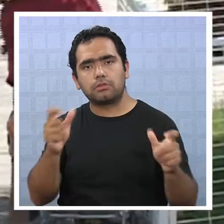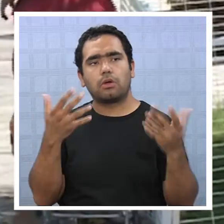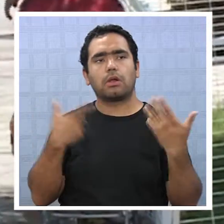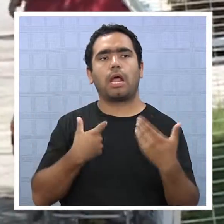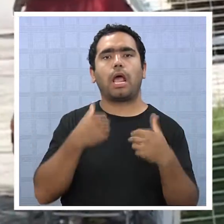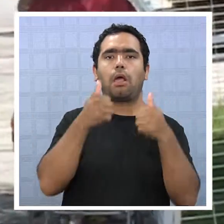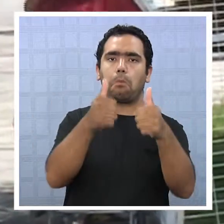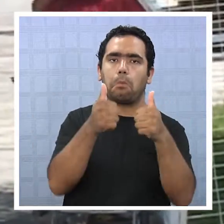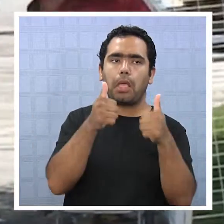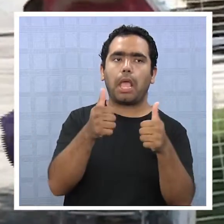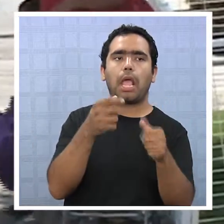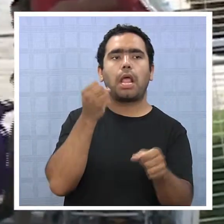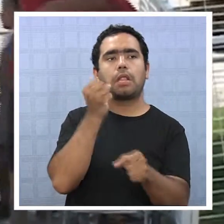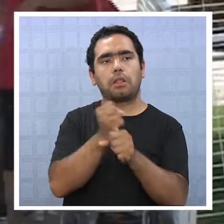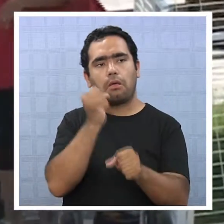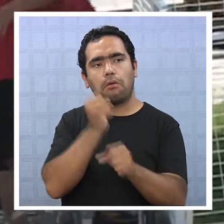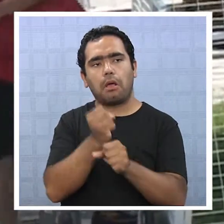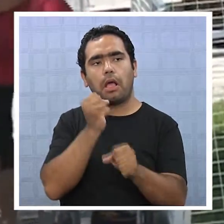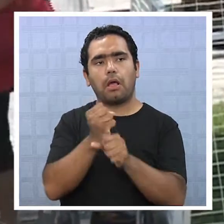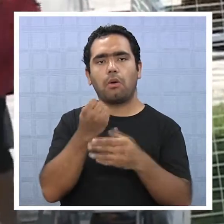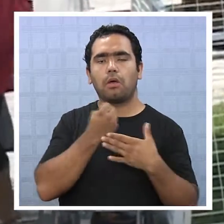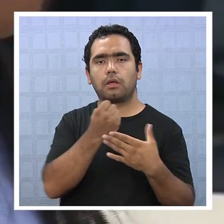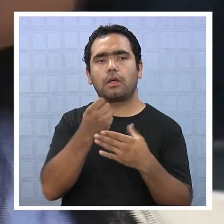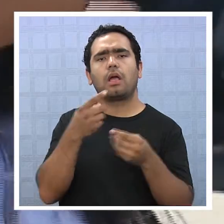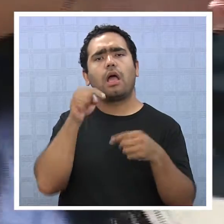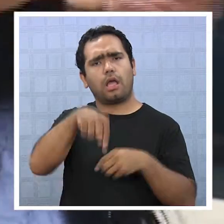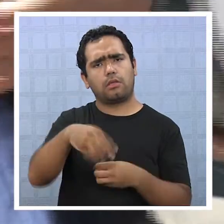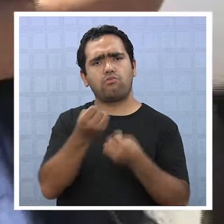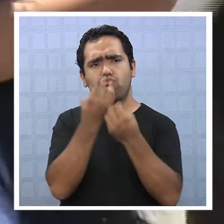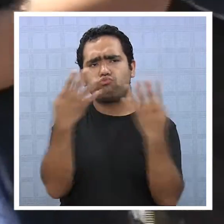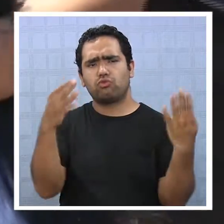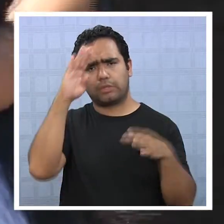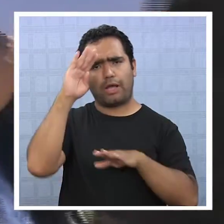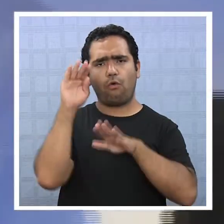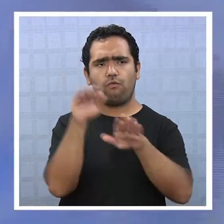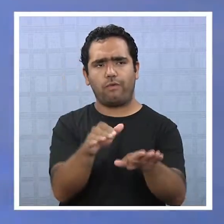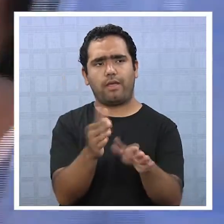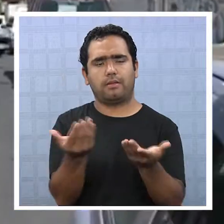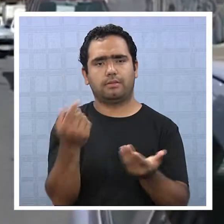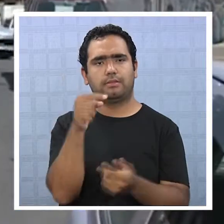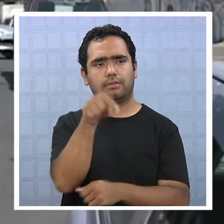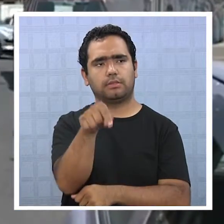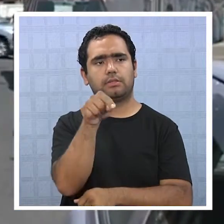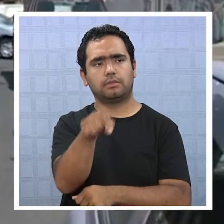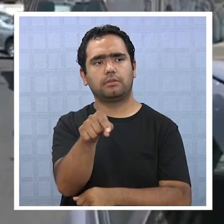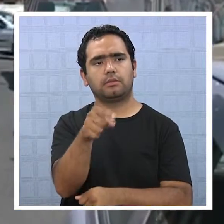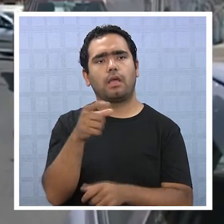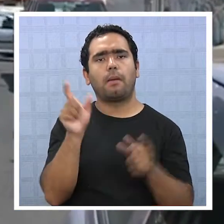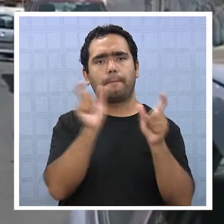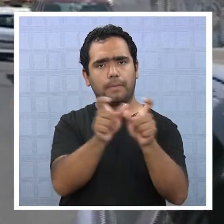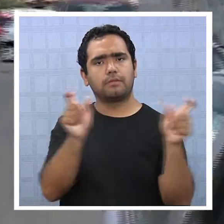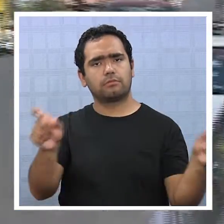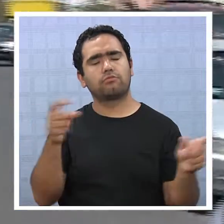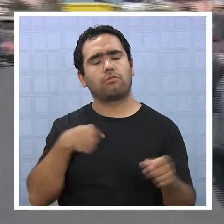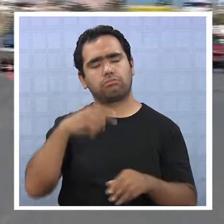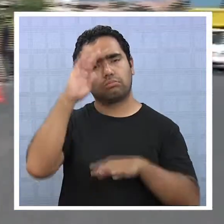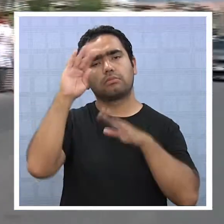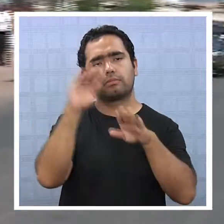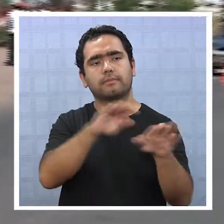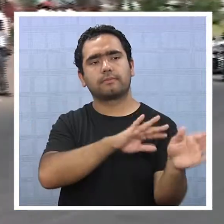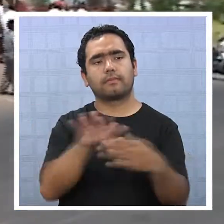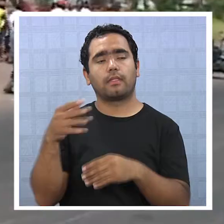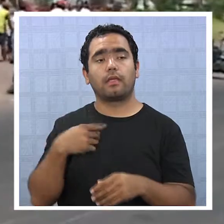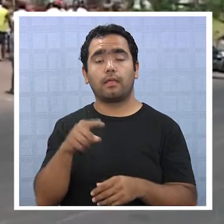ciudadanía ha sido extraordinaria. Aquí hay mucha confianza en ellos.